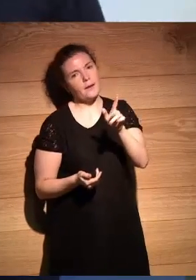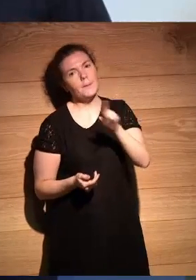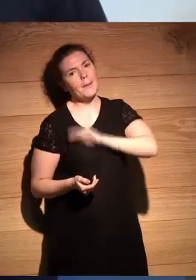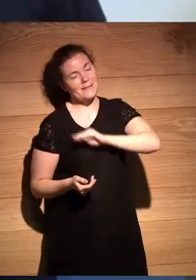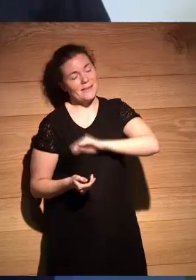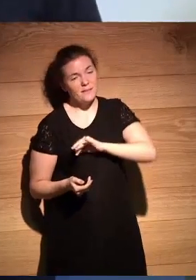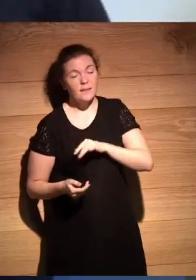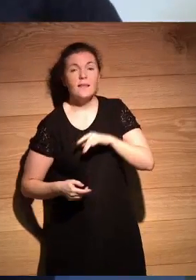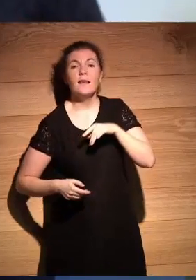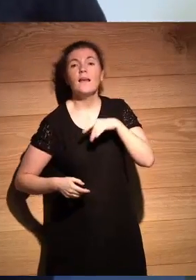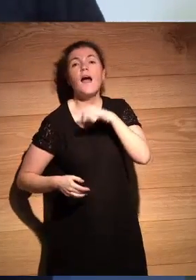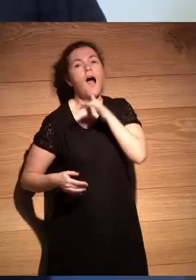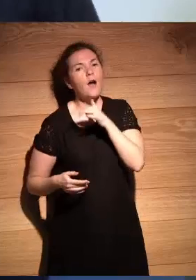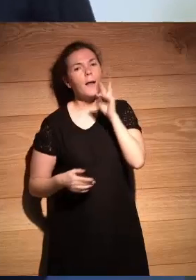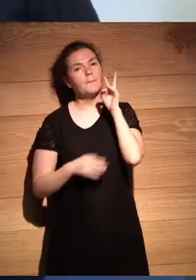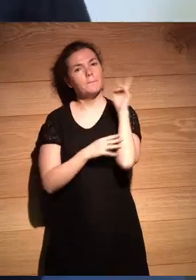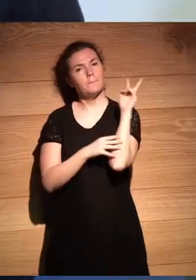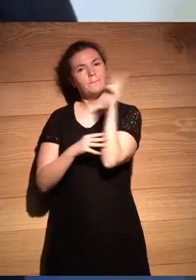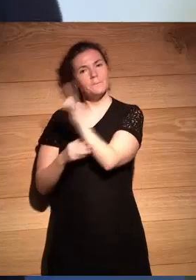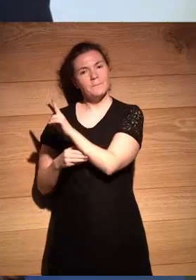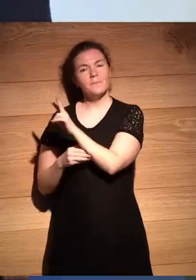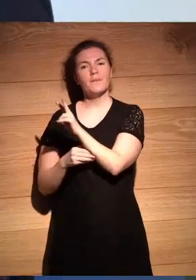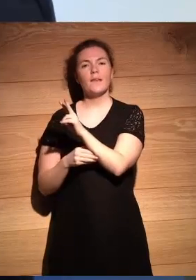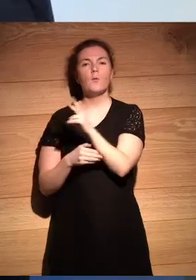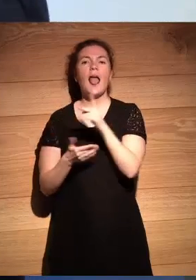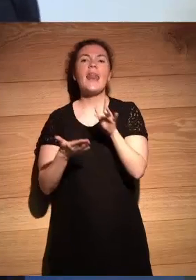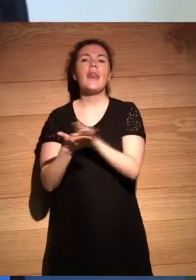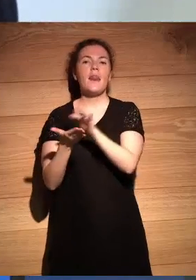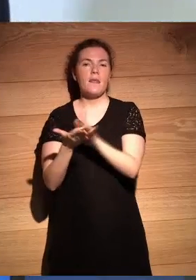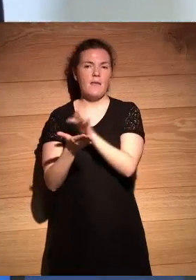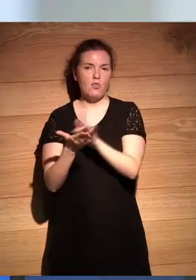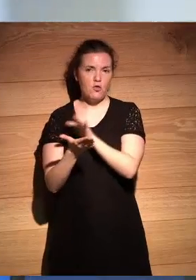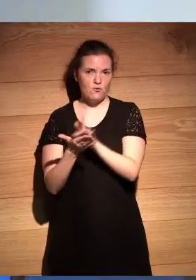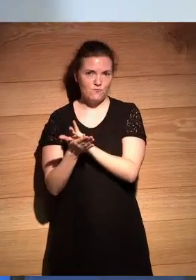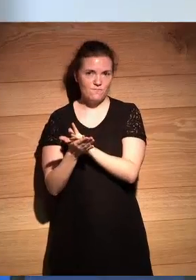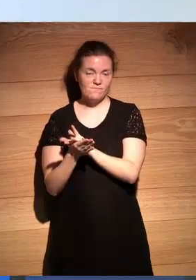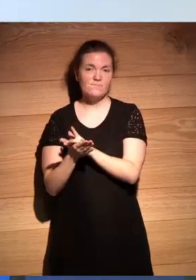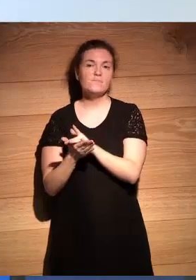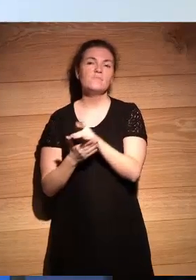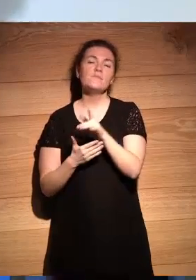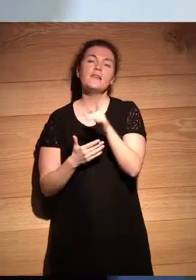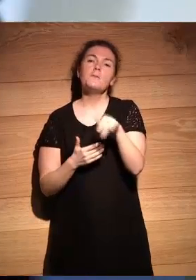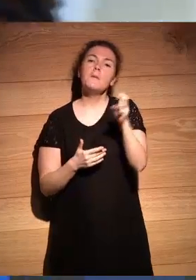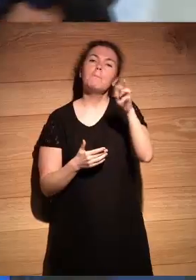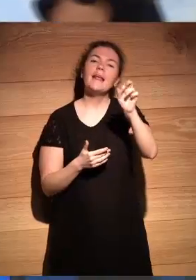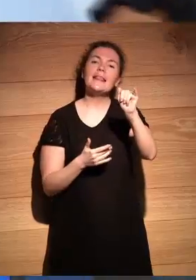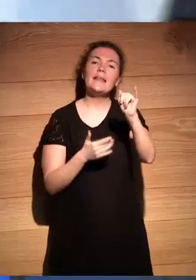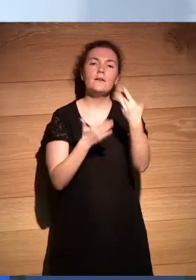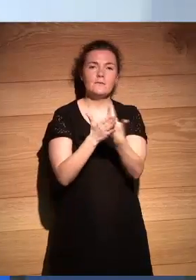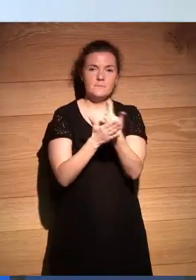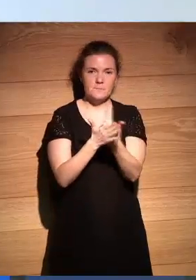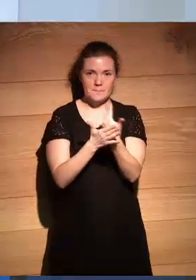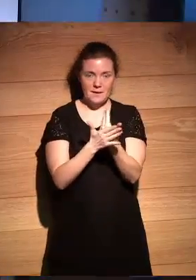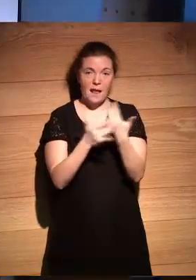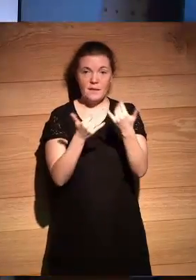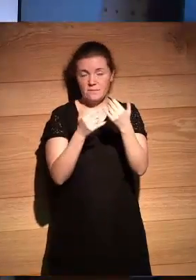spoiler ahora os vamos a enseñar la parte de navegación interactiva y un poco Pati nos comentará Lilo de todo